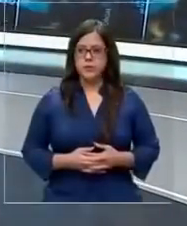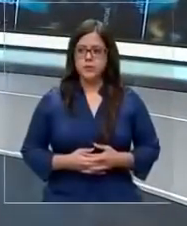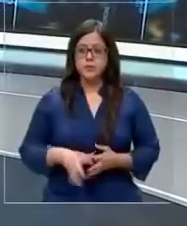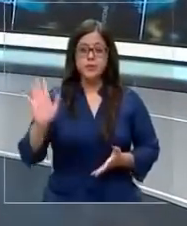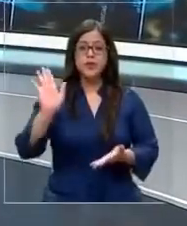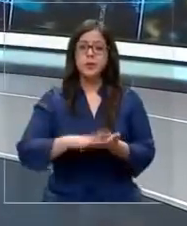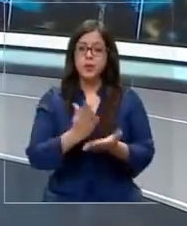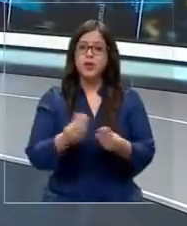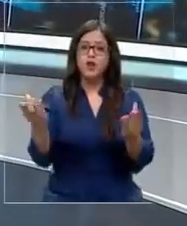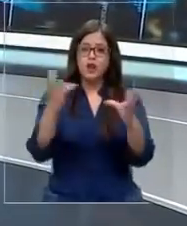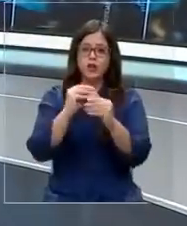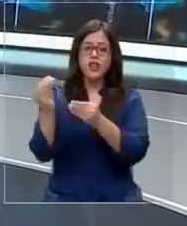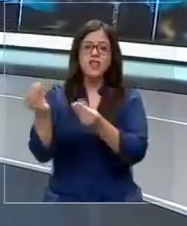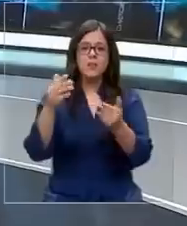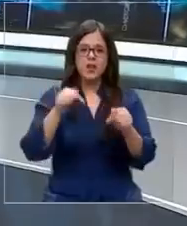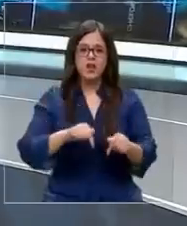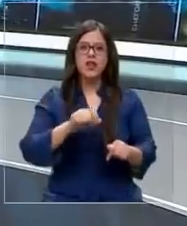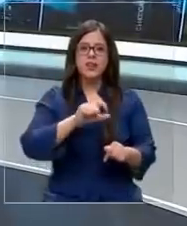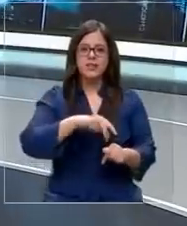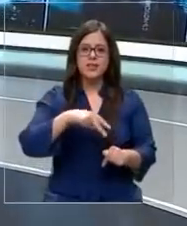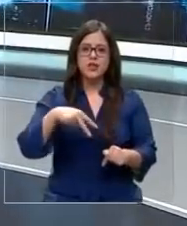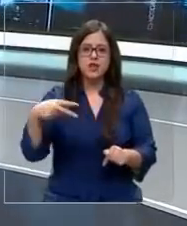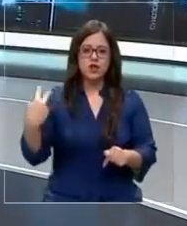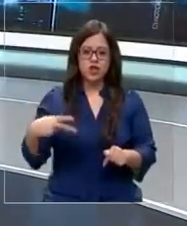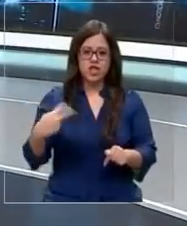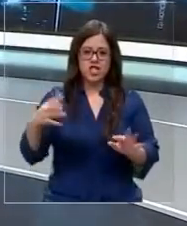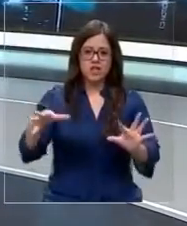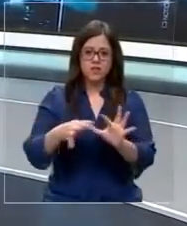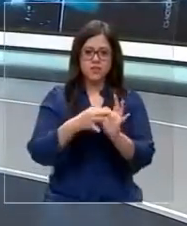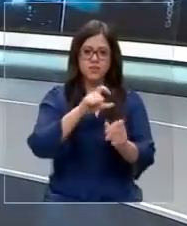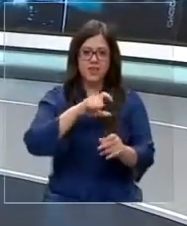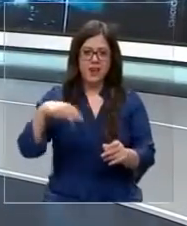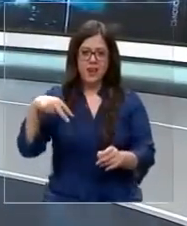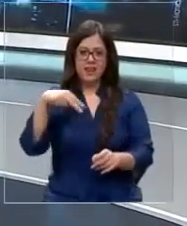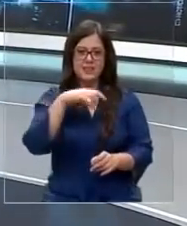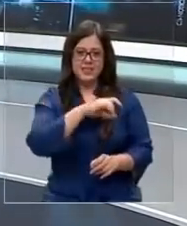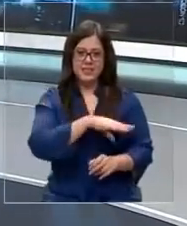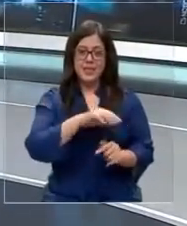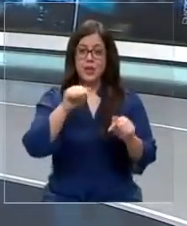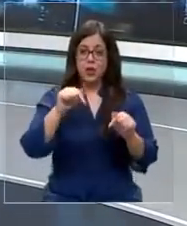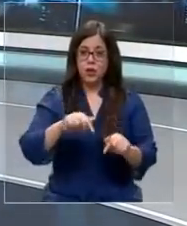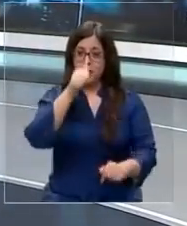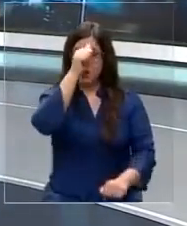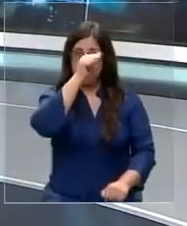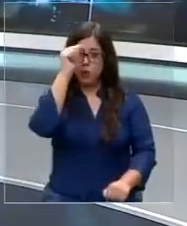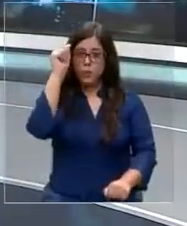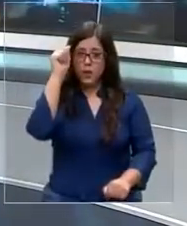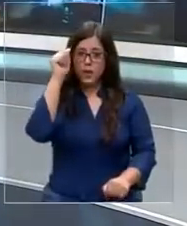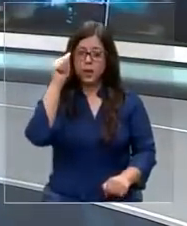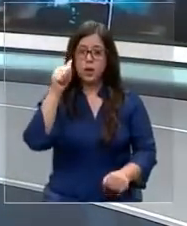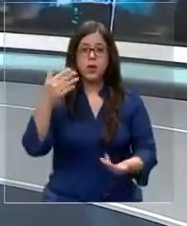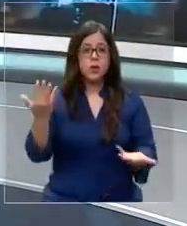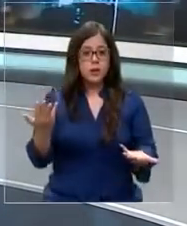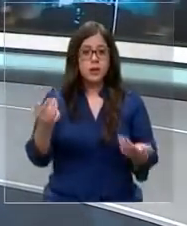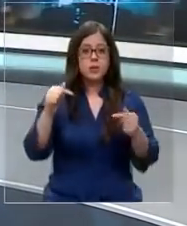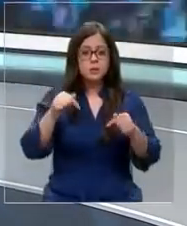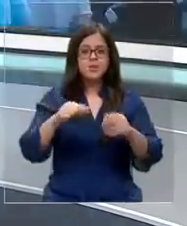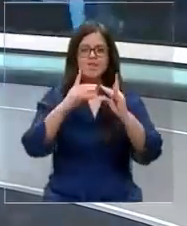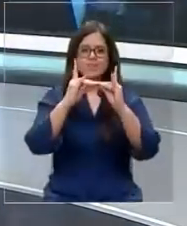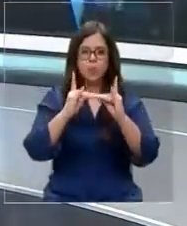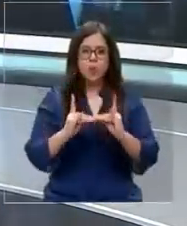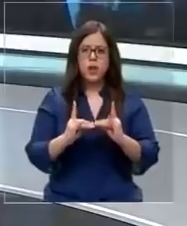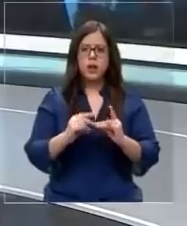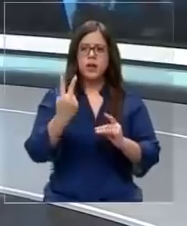Hola, ¿cómo están? Buenas noches, bienvenidos a la edición central de Televisión Noticias y CNN Chile en este día domingo en que se realizaron los